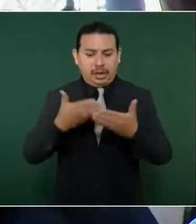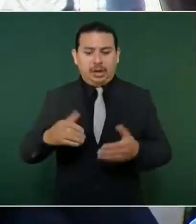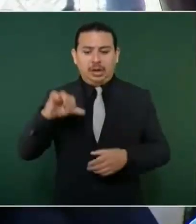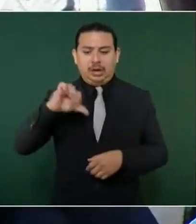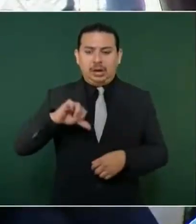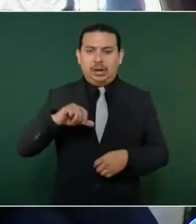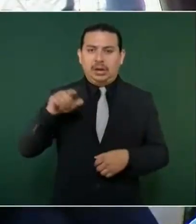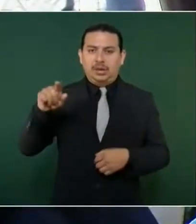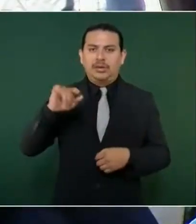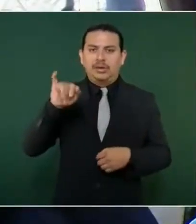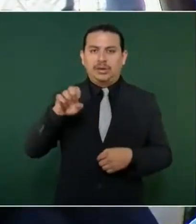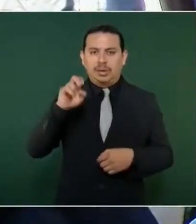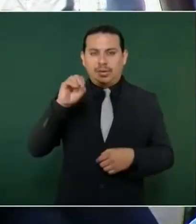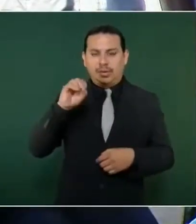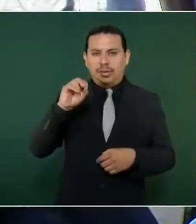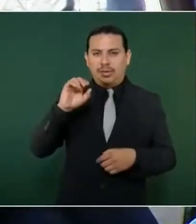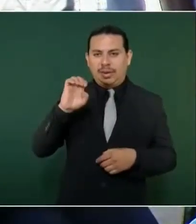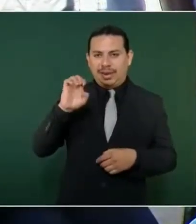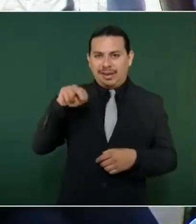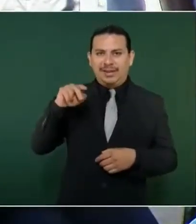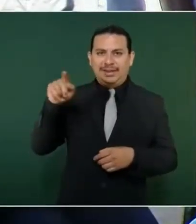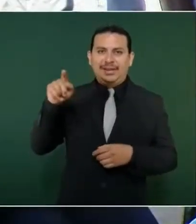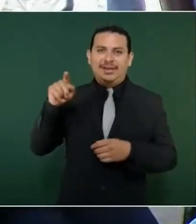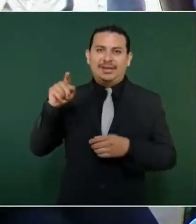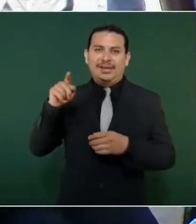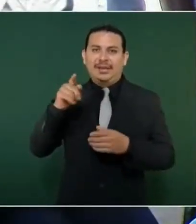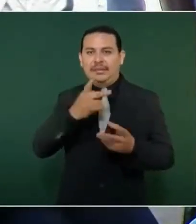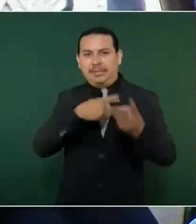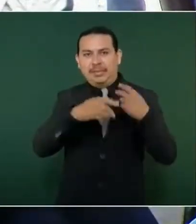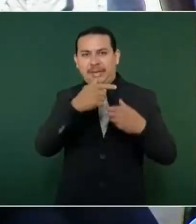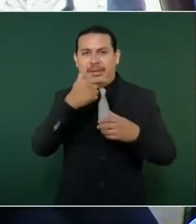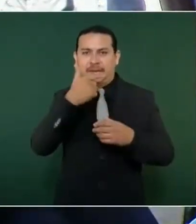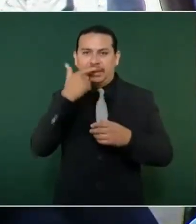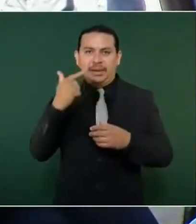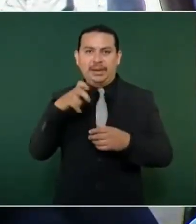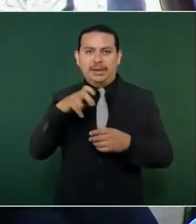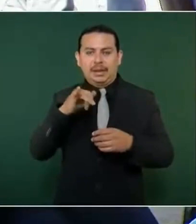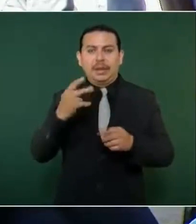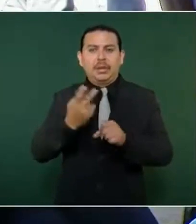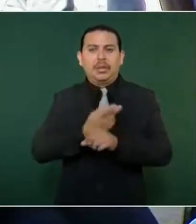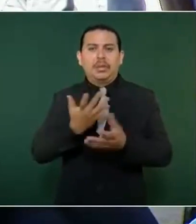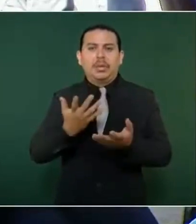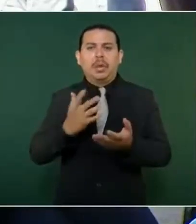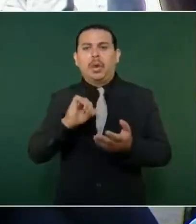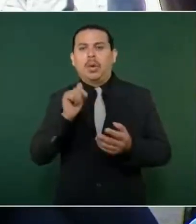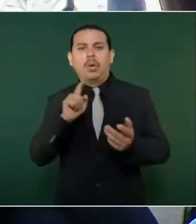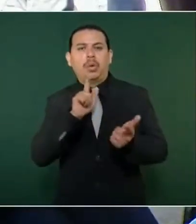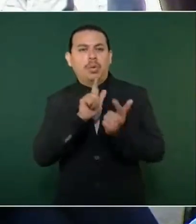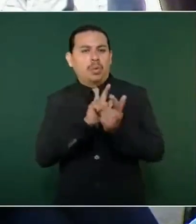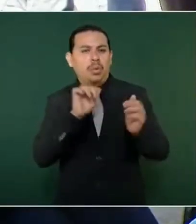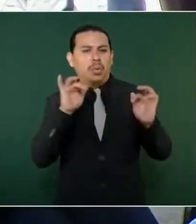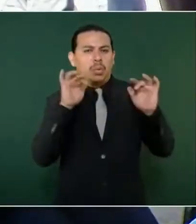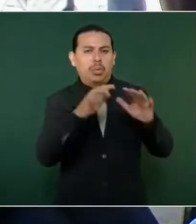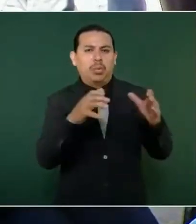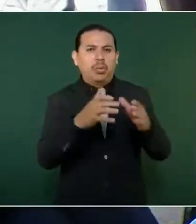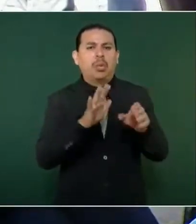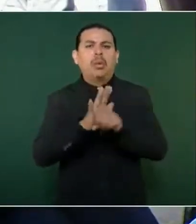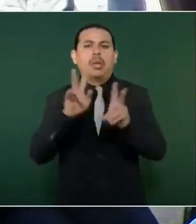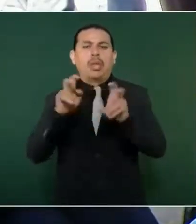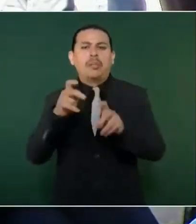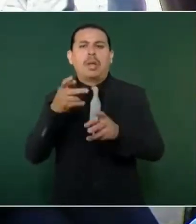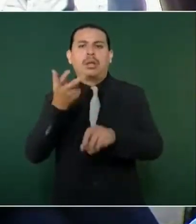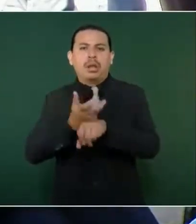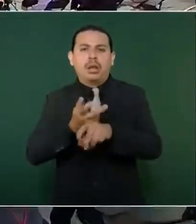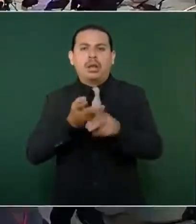John Kerry, entendemos que va con usted a Guelatao, pero después tenía previsto otro encuentro. ¿Dónde va a ser? ¿Qué temas van a tratar?